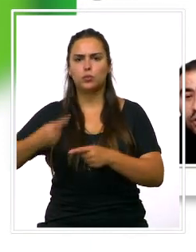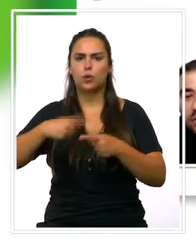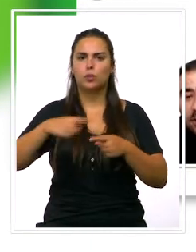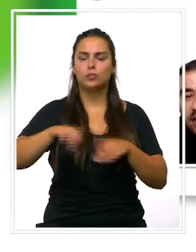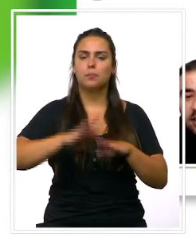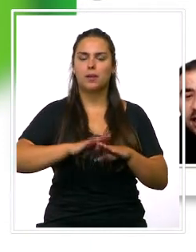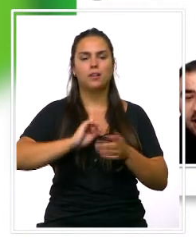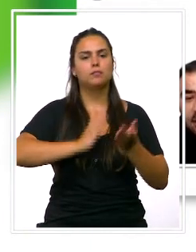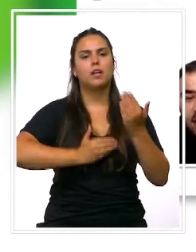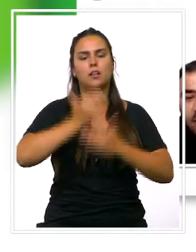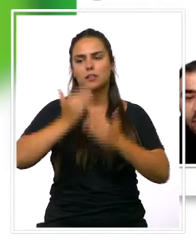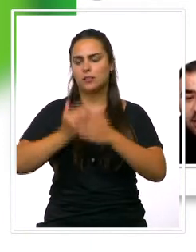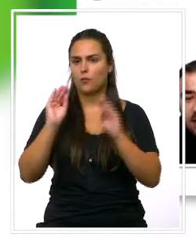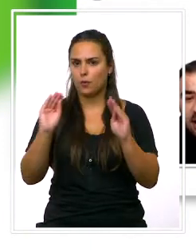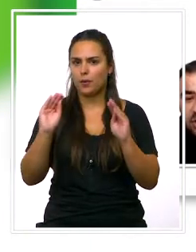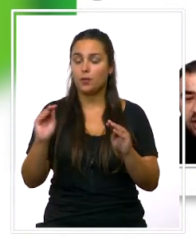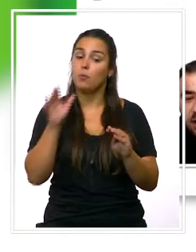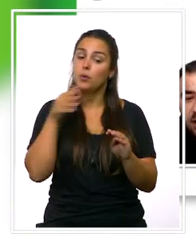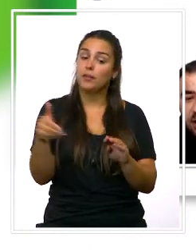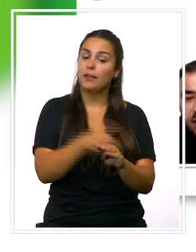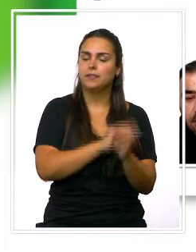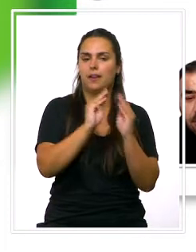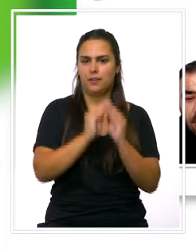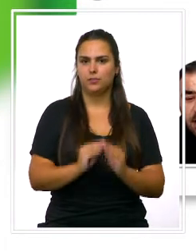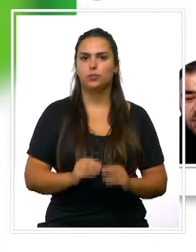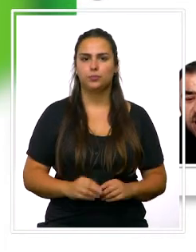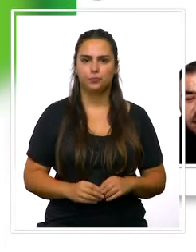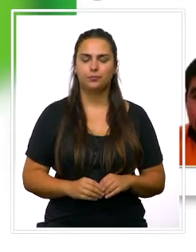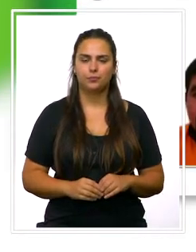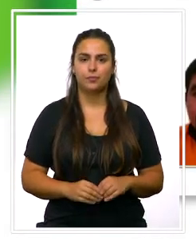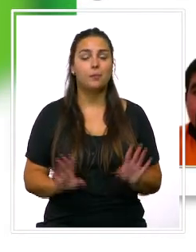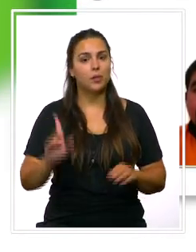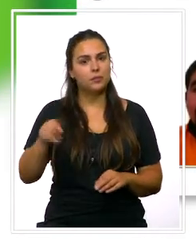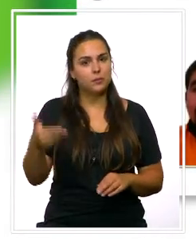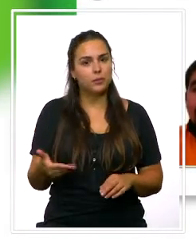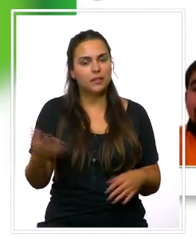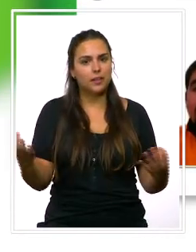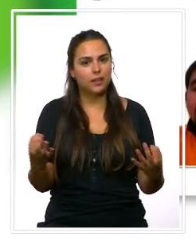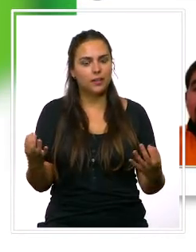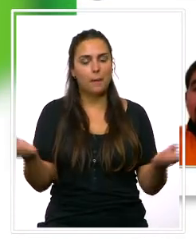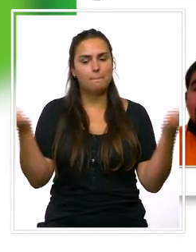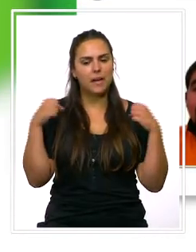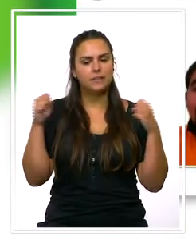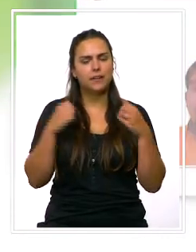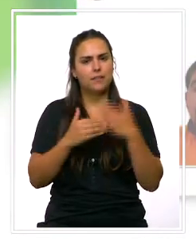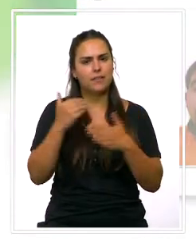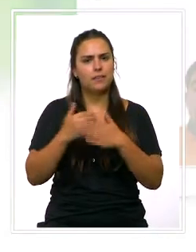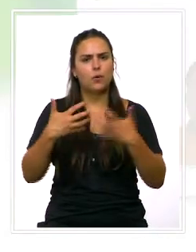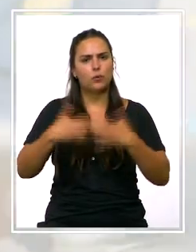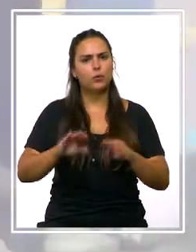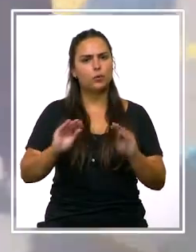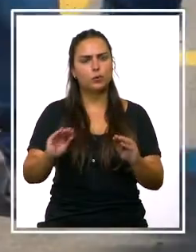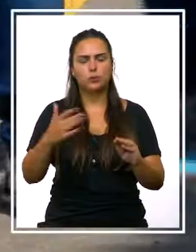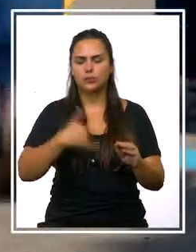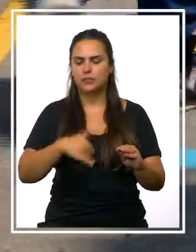contenido en cada una de las sesiones formativas que previamente han realizado. Pero, sobre todo, ha sido la práctica diaria de sus